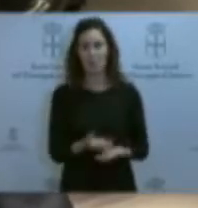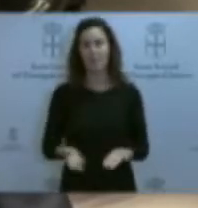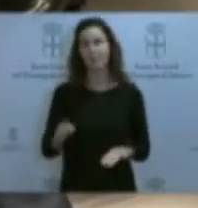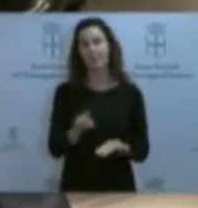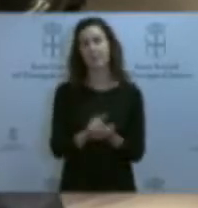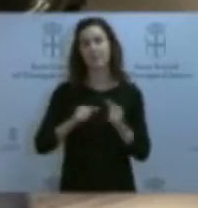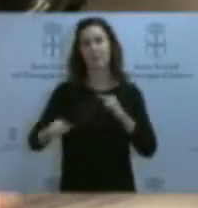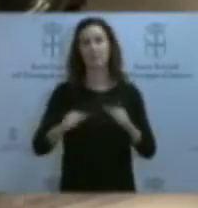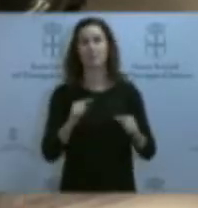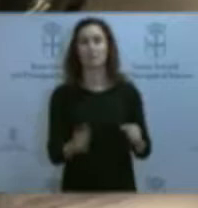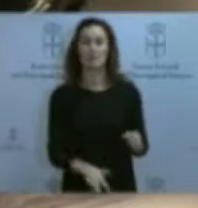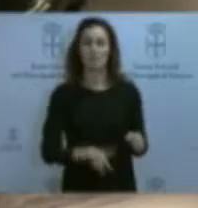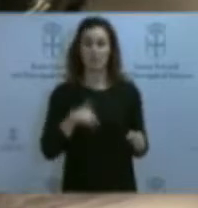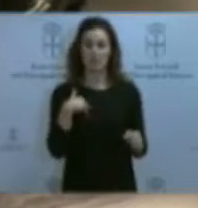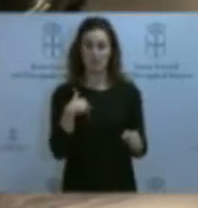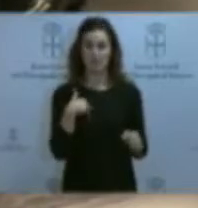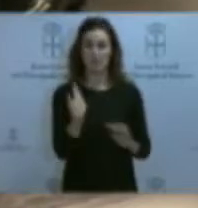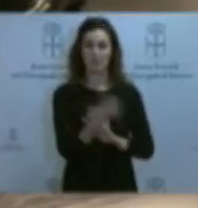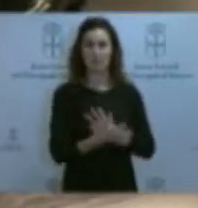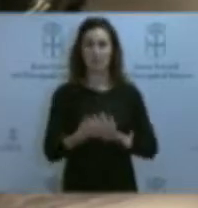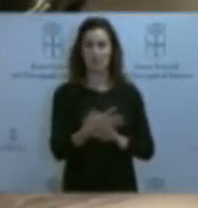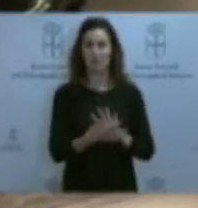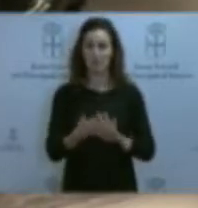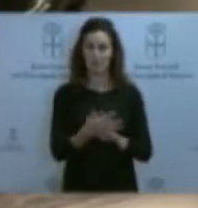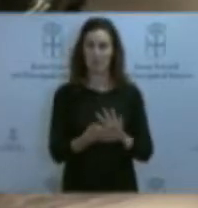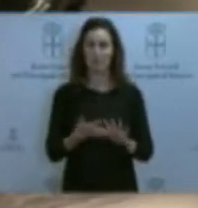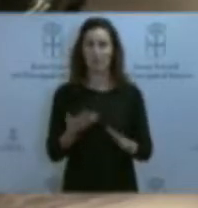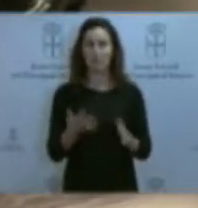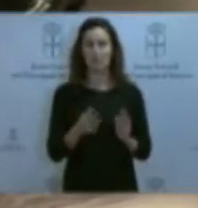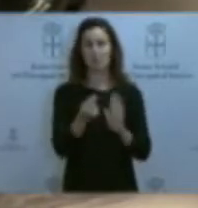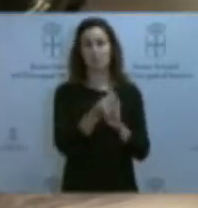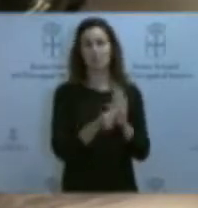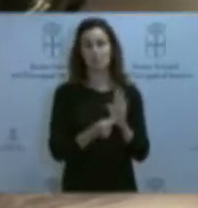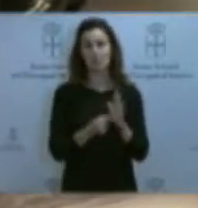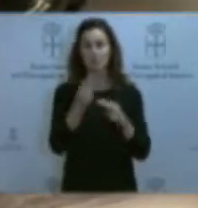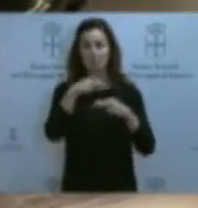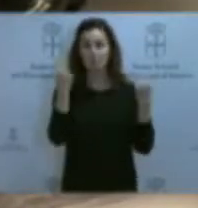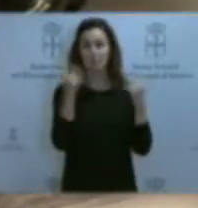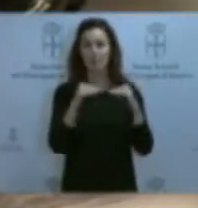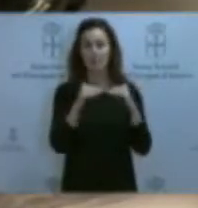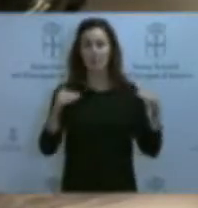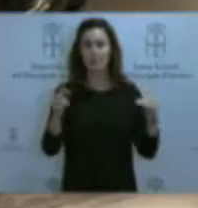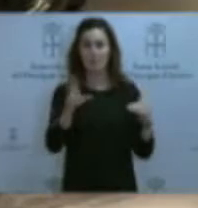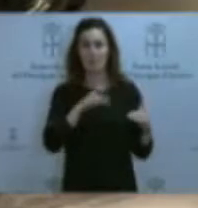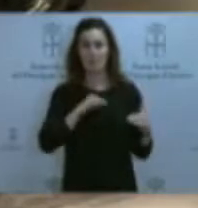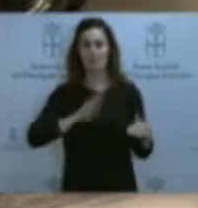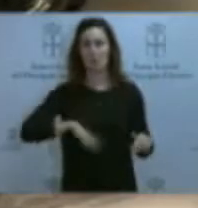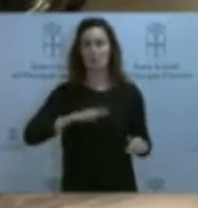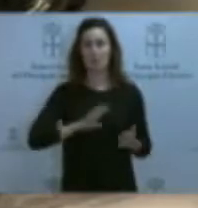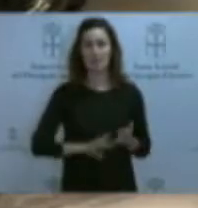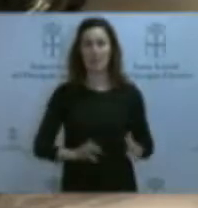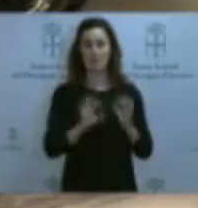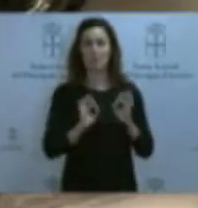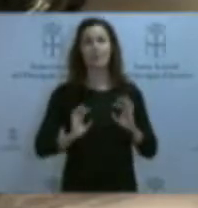general, conforme a los principios de publicidad, igualdad, mérito, capacidad y especialización, y